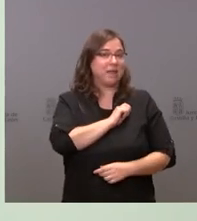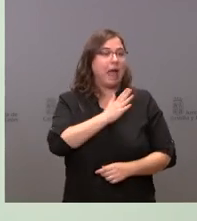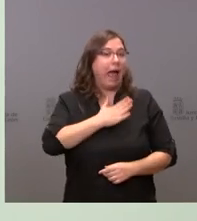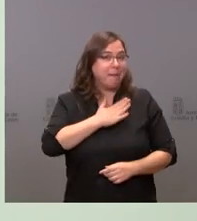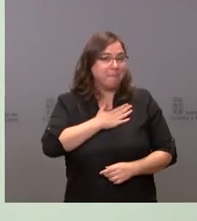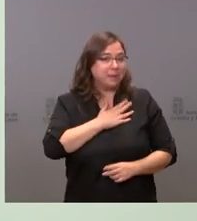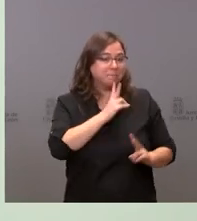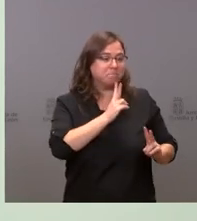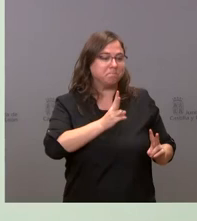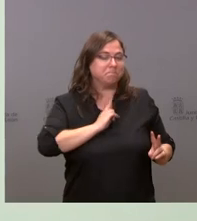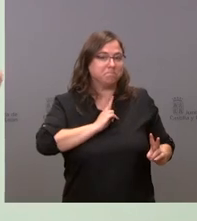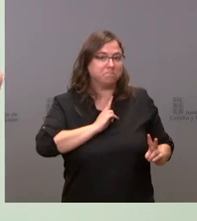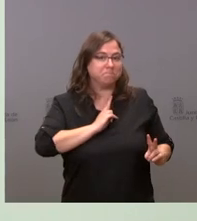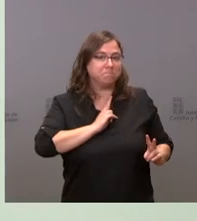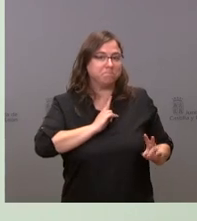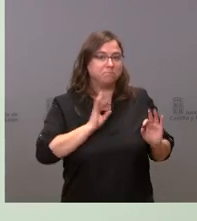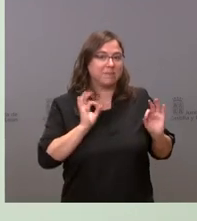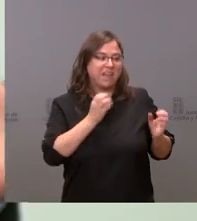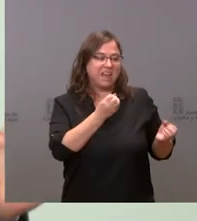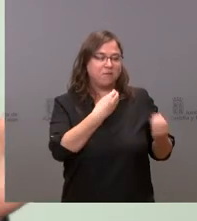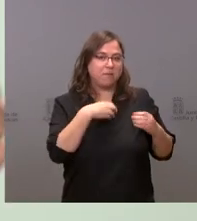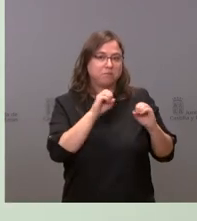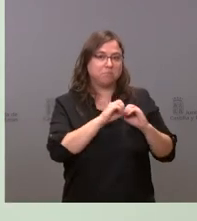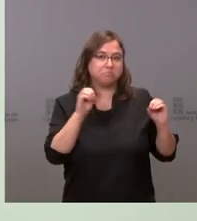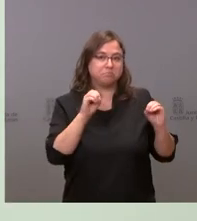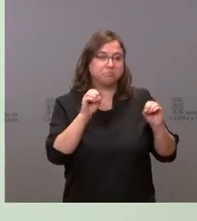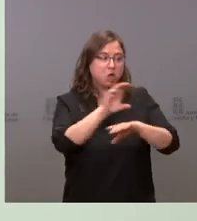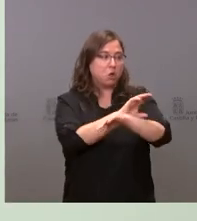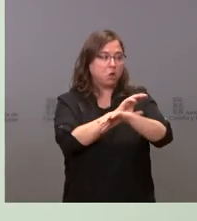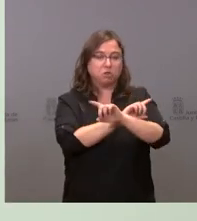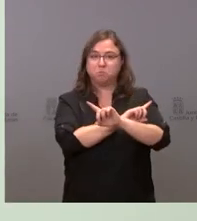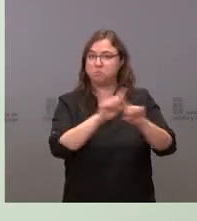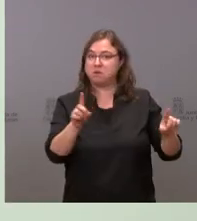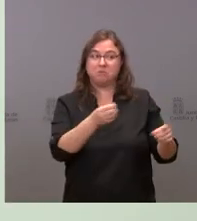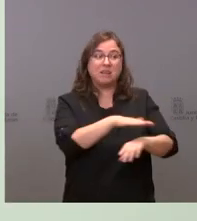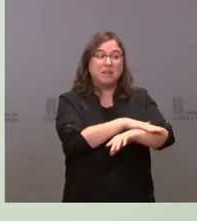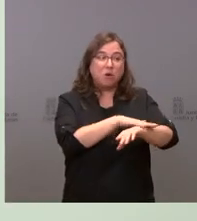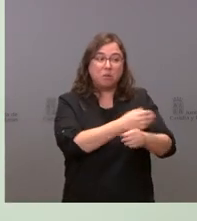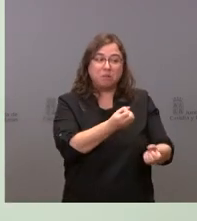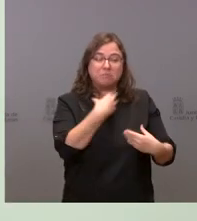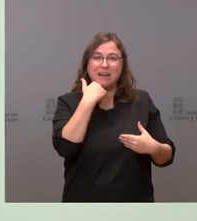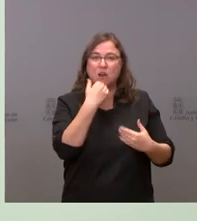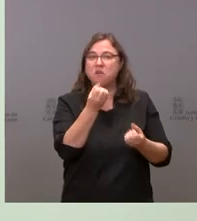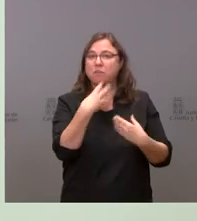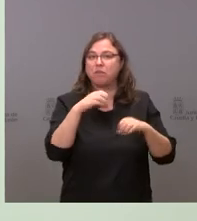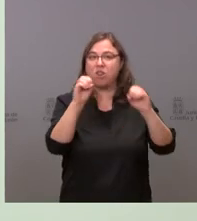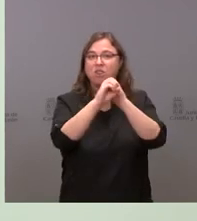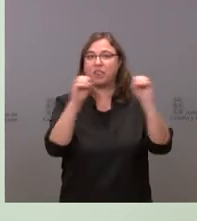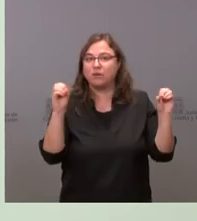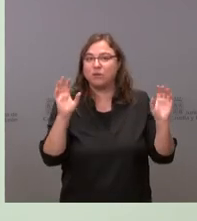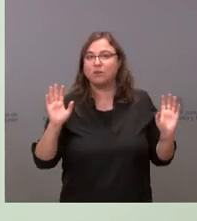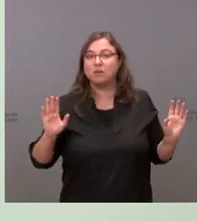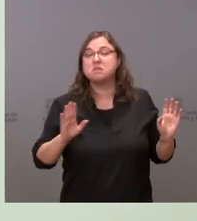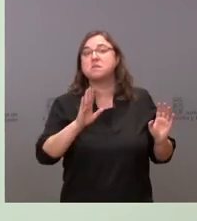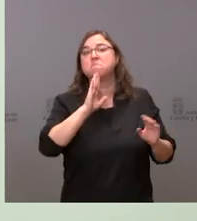nadie me ha trasladado ninguna información y al resto de consejeros no nos ha trasladado nadie ninguna información parece que